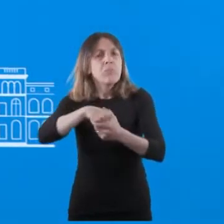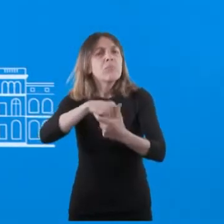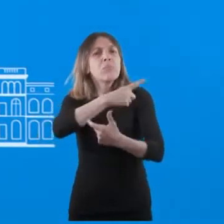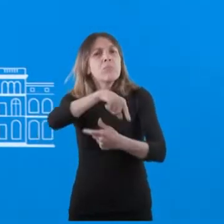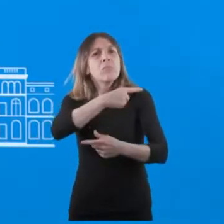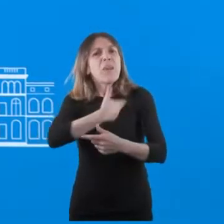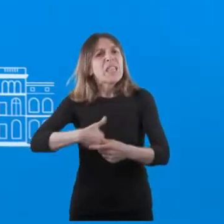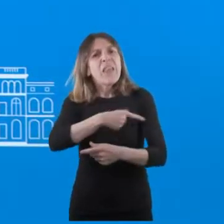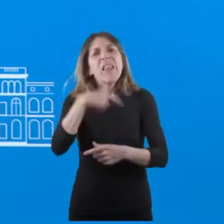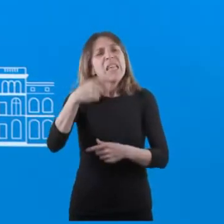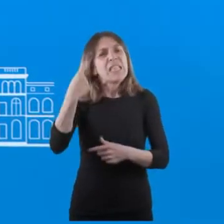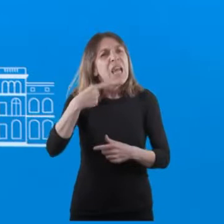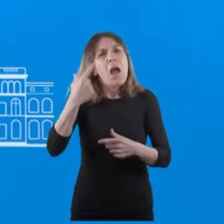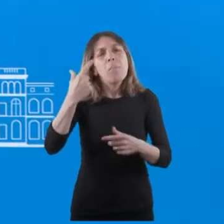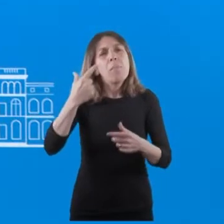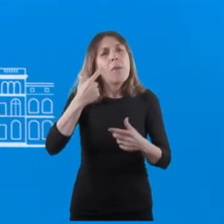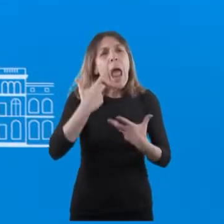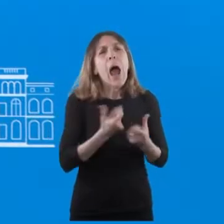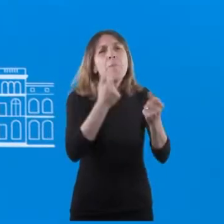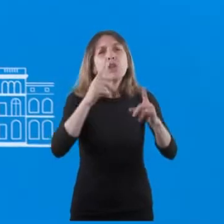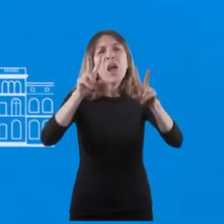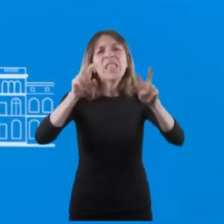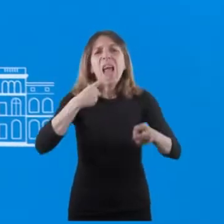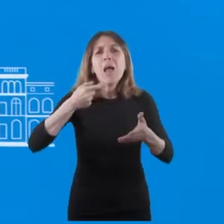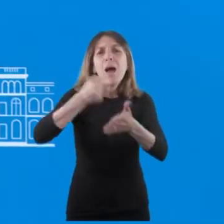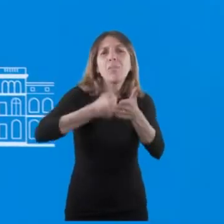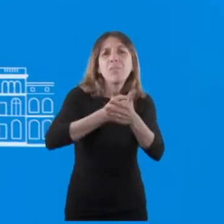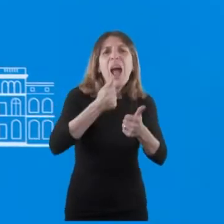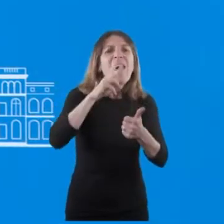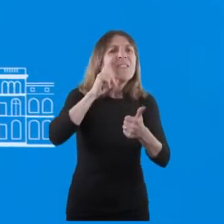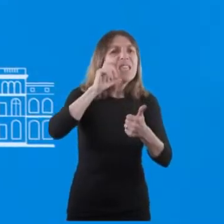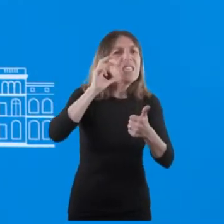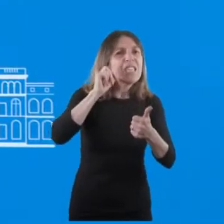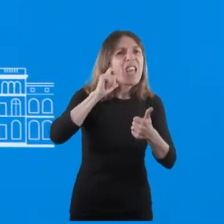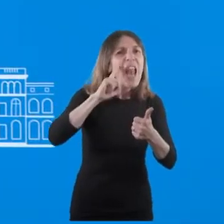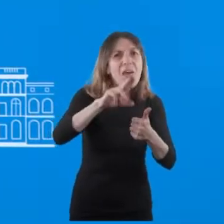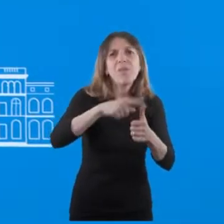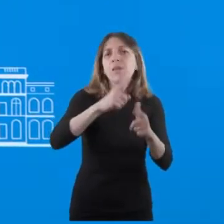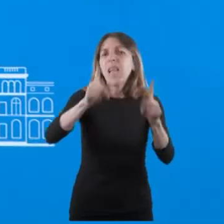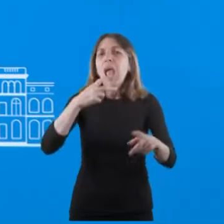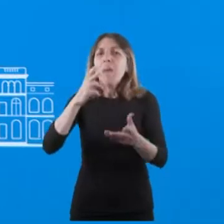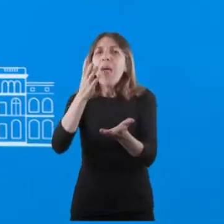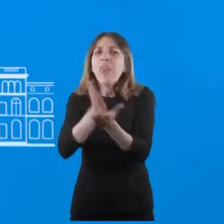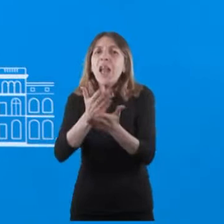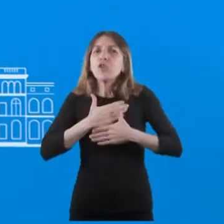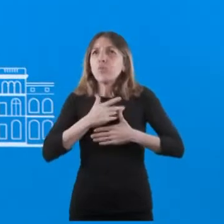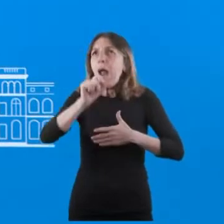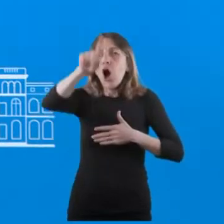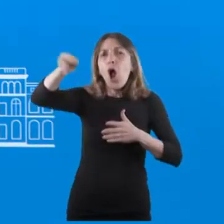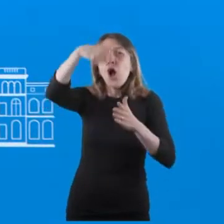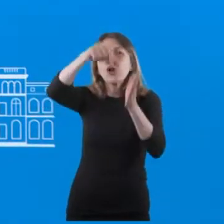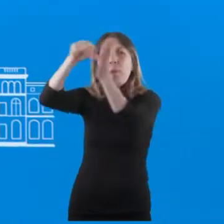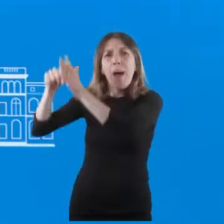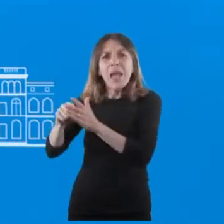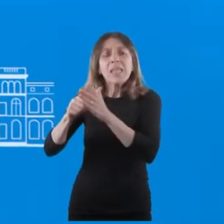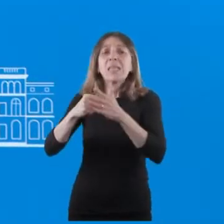siempre lo que han sido las manifestaciones de Miguel Bachelet con respecto a las distintas violaciones de derechos humanos en distintos países, sobre todo